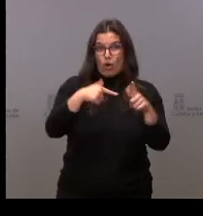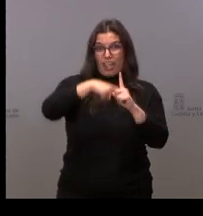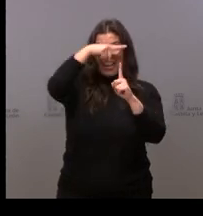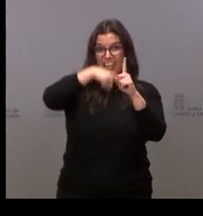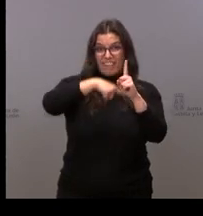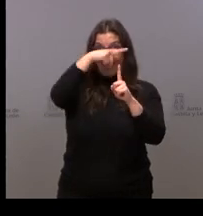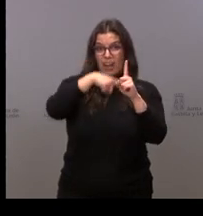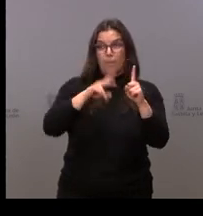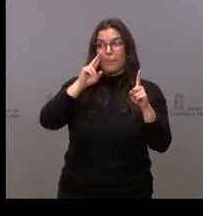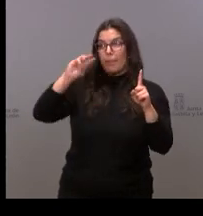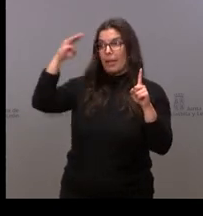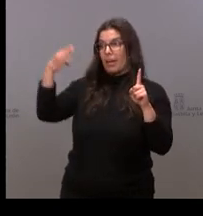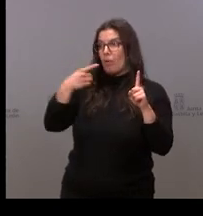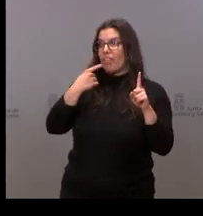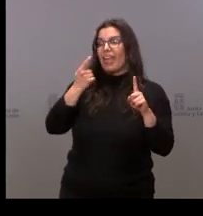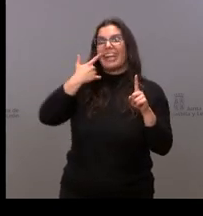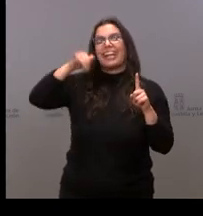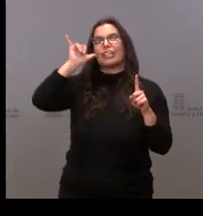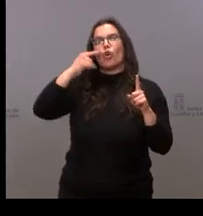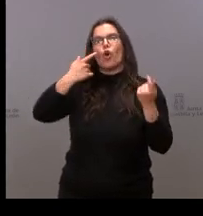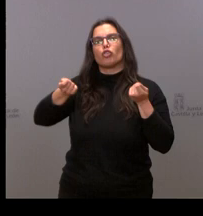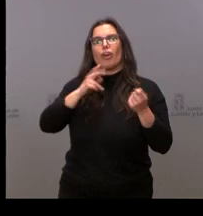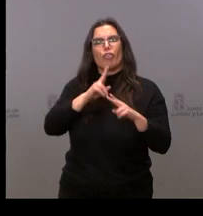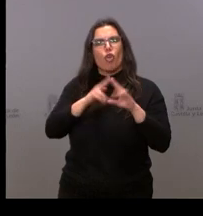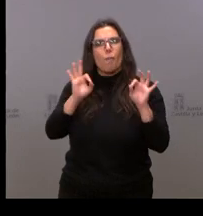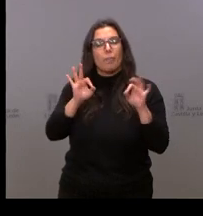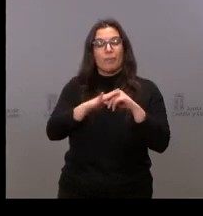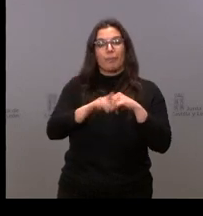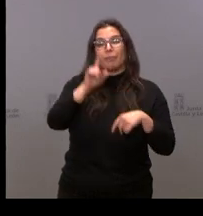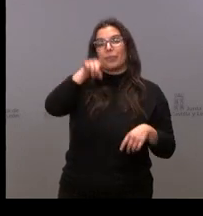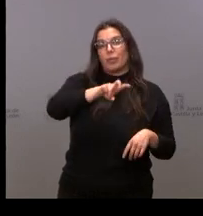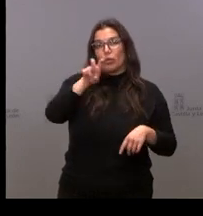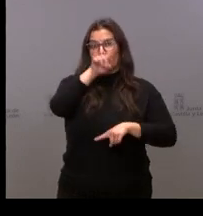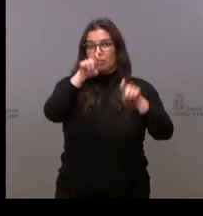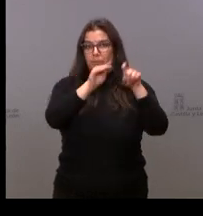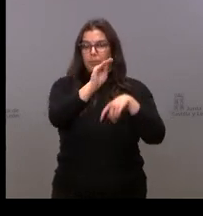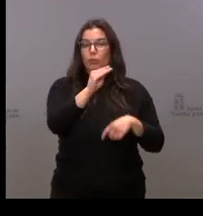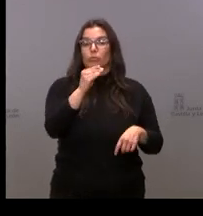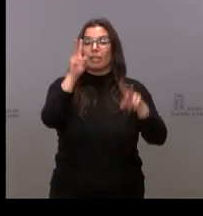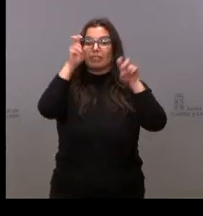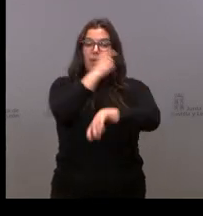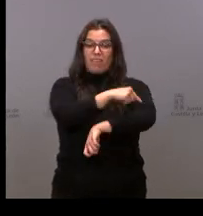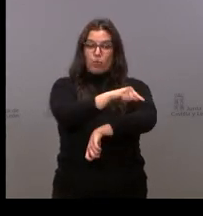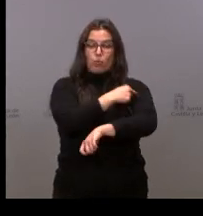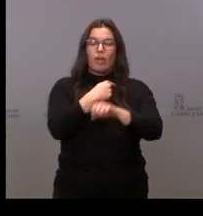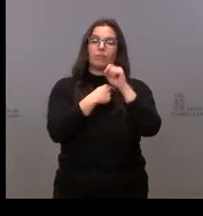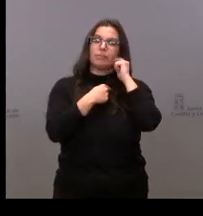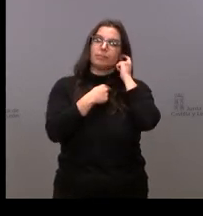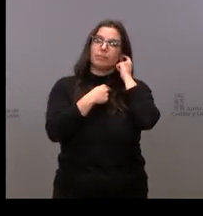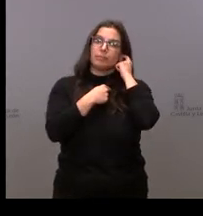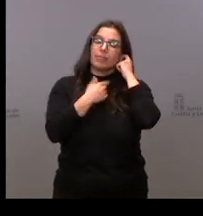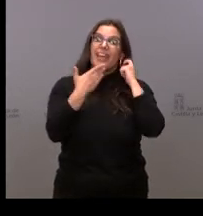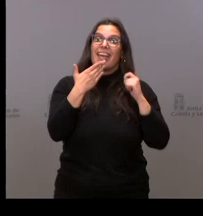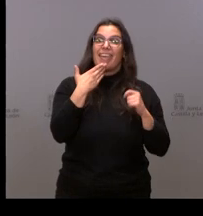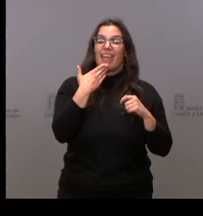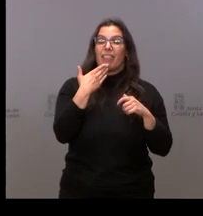su página web? Y luego le quería preguntar también si con el tema de la vacunación al ir bajando a tramos de